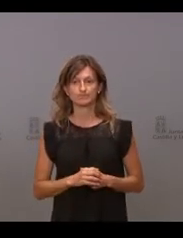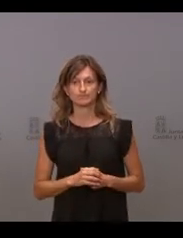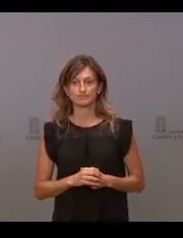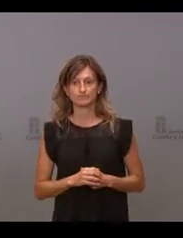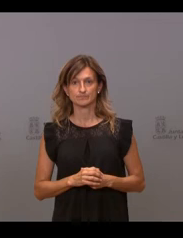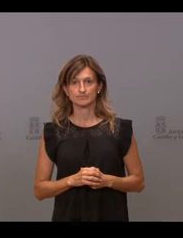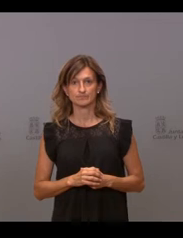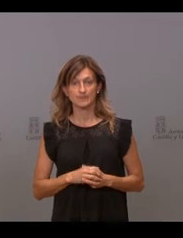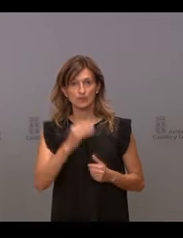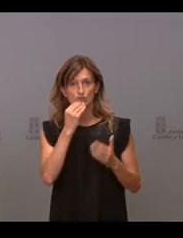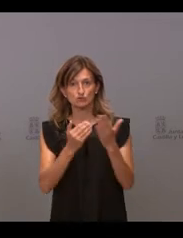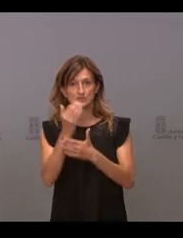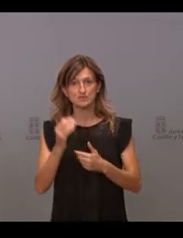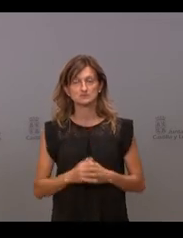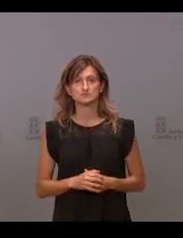Gracias, buenos días.